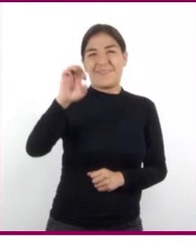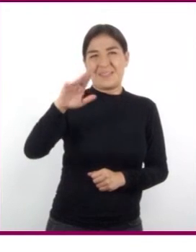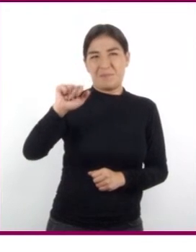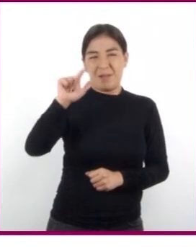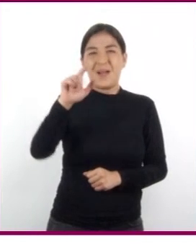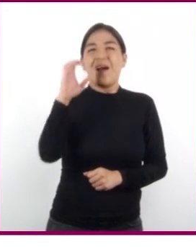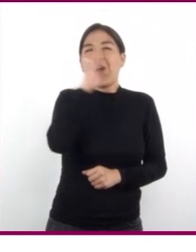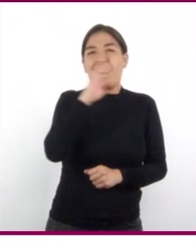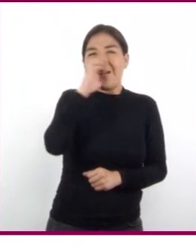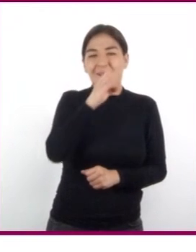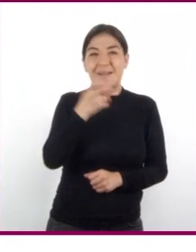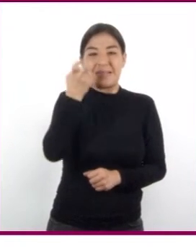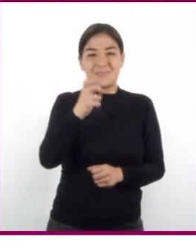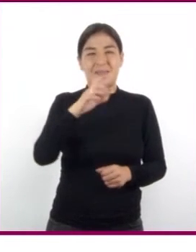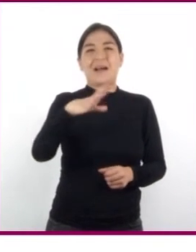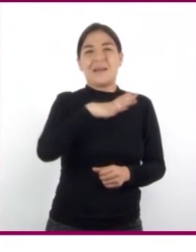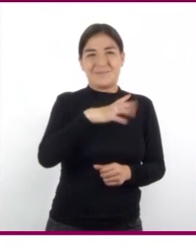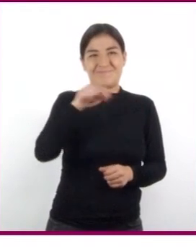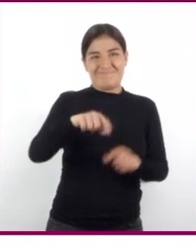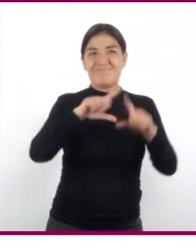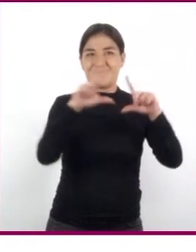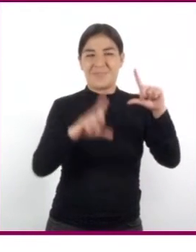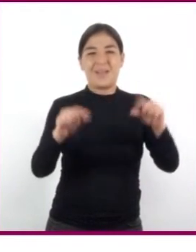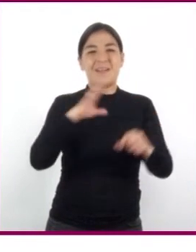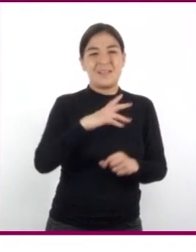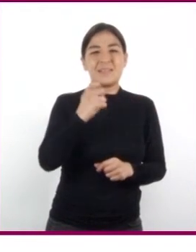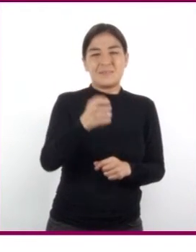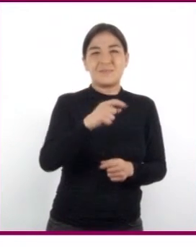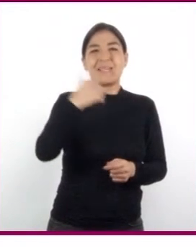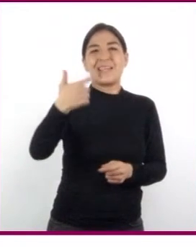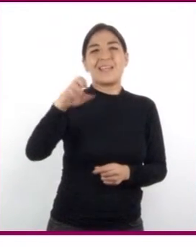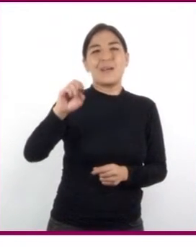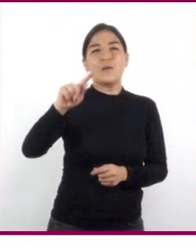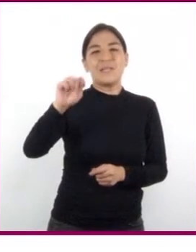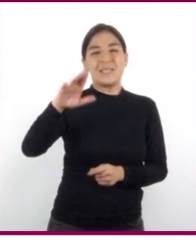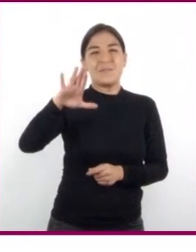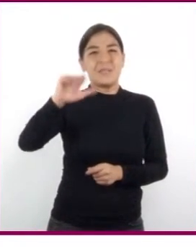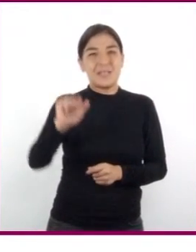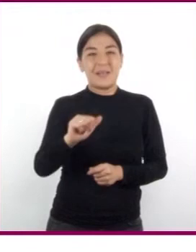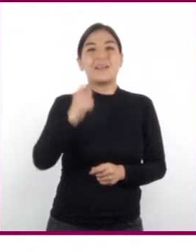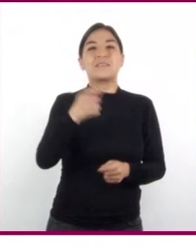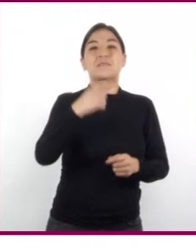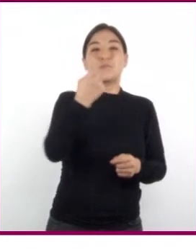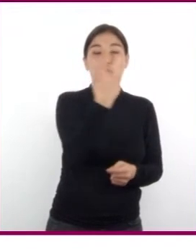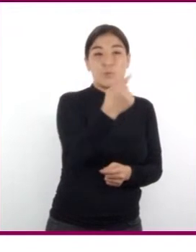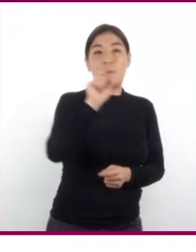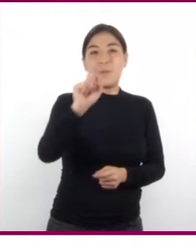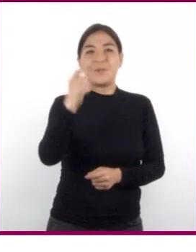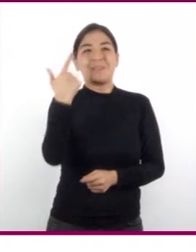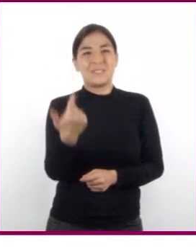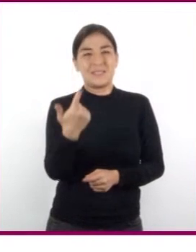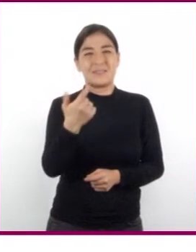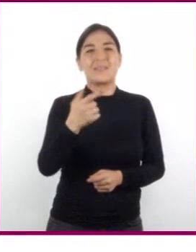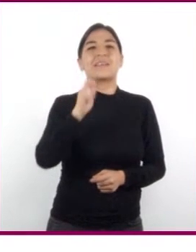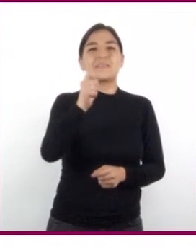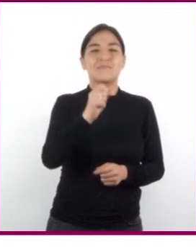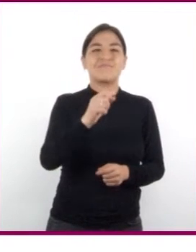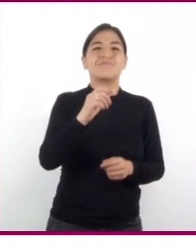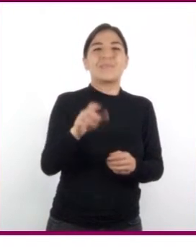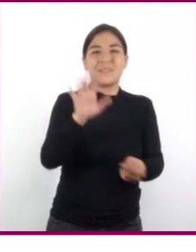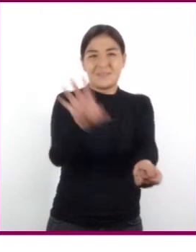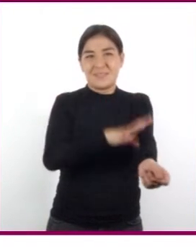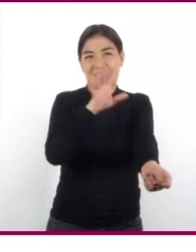tenemos dos plantas geotérmicas que producen el 1.7% de la energía